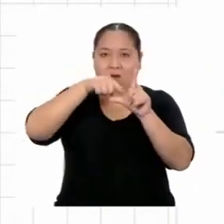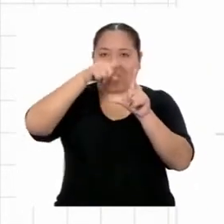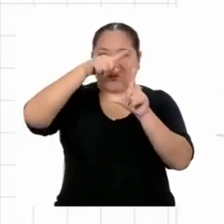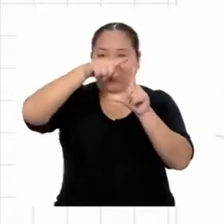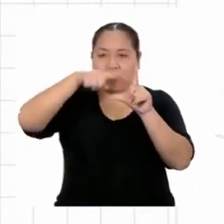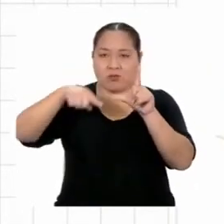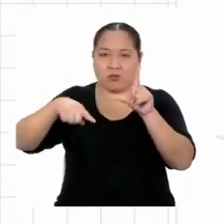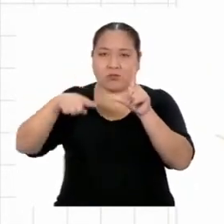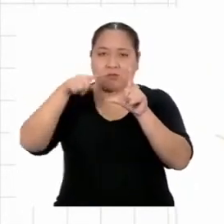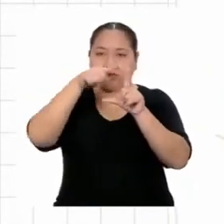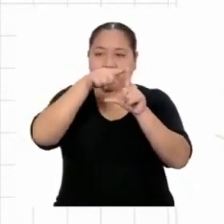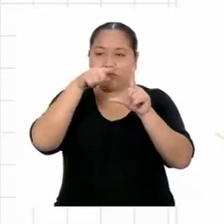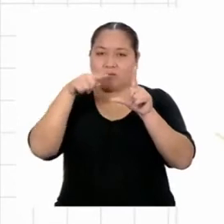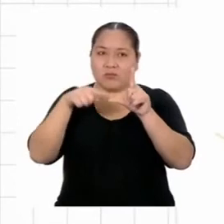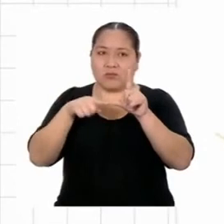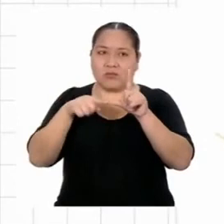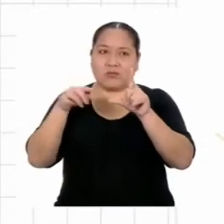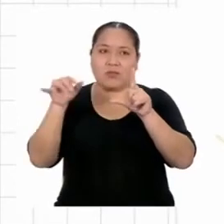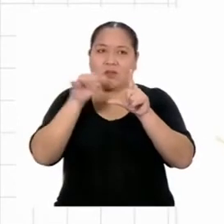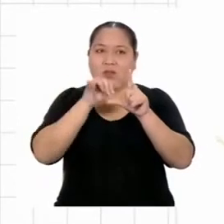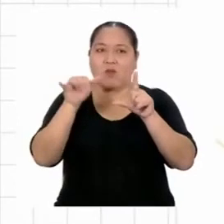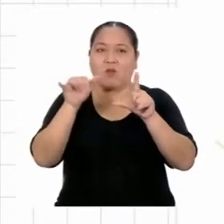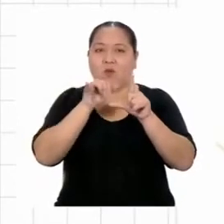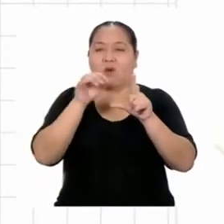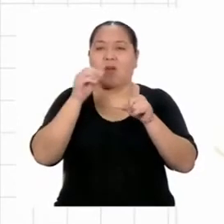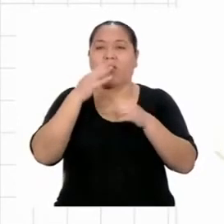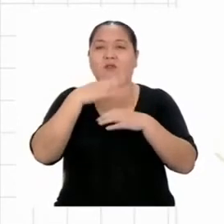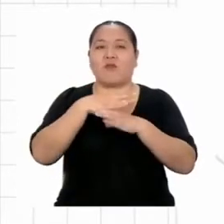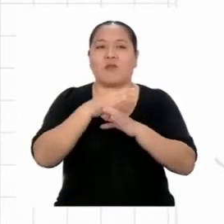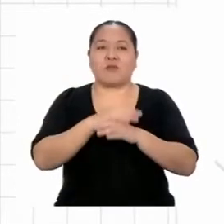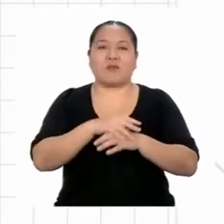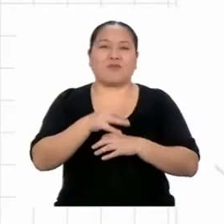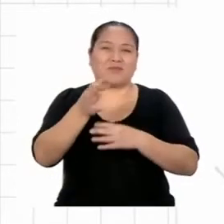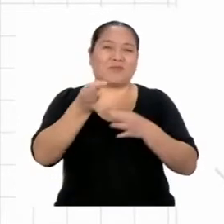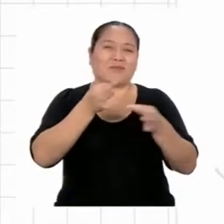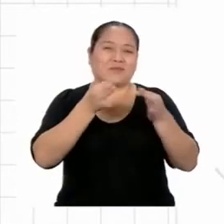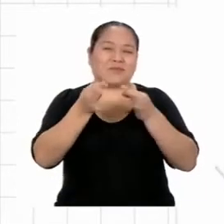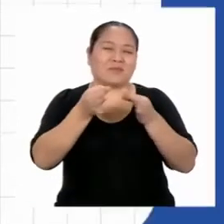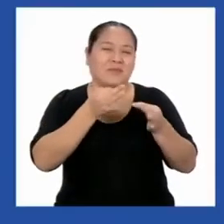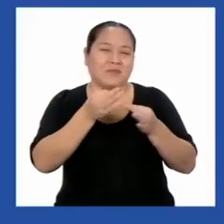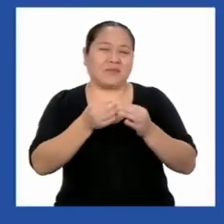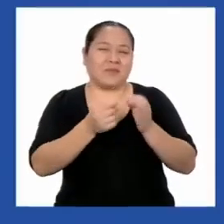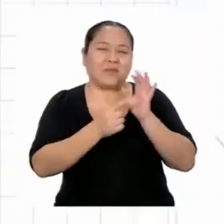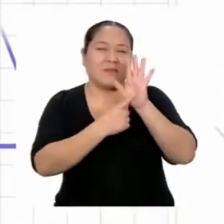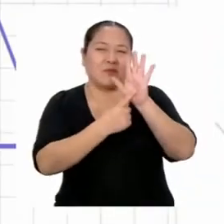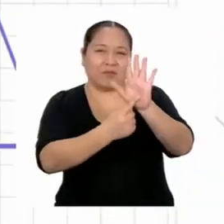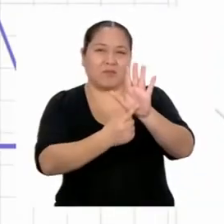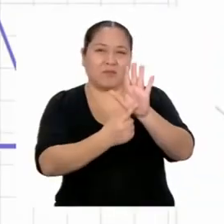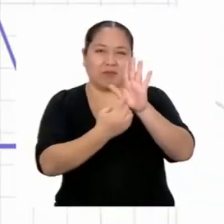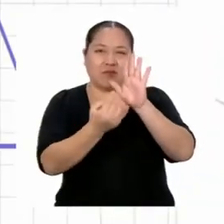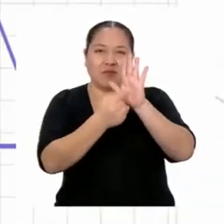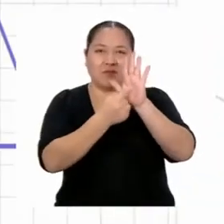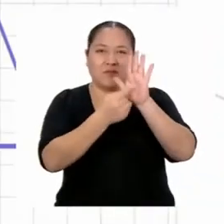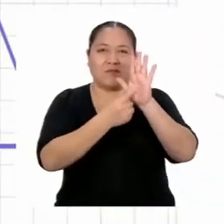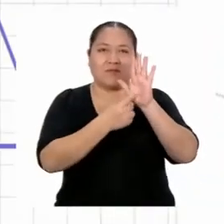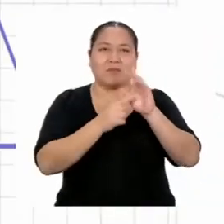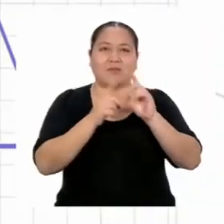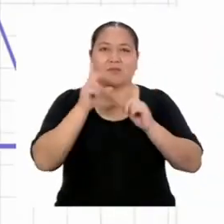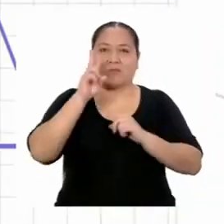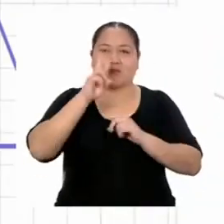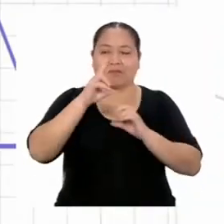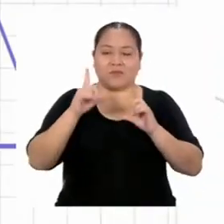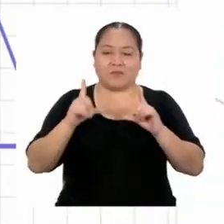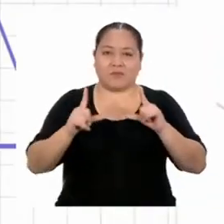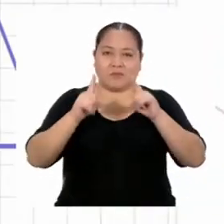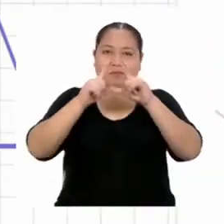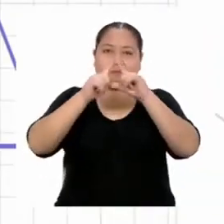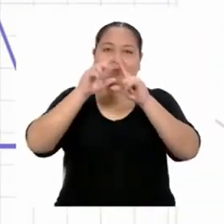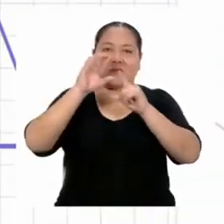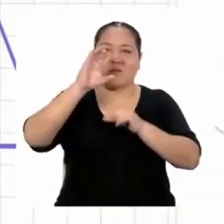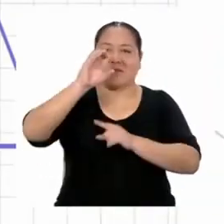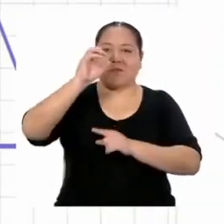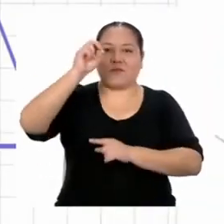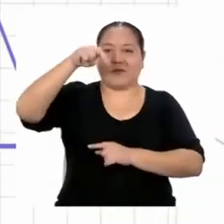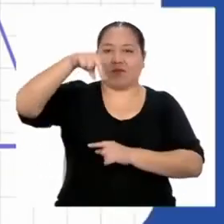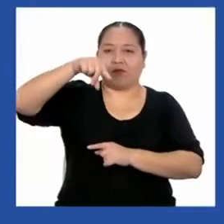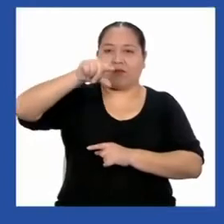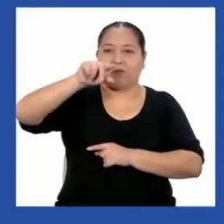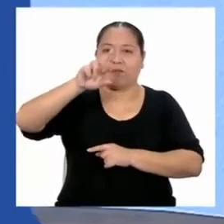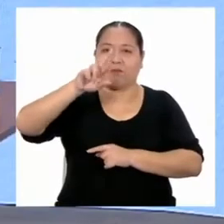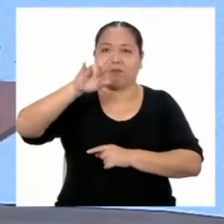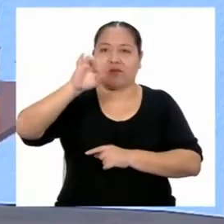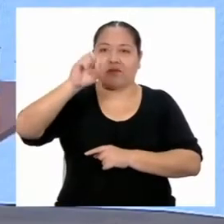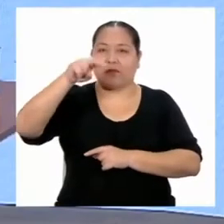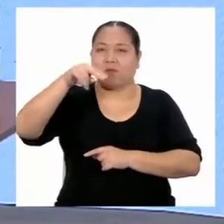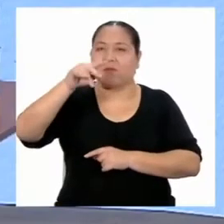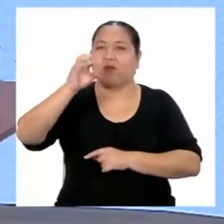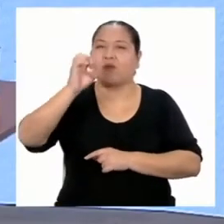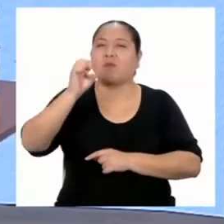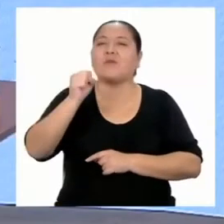respectivamente, de la misma medida. Mejor te lo explico con un ejemplo. Estos dos triángulos son congruentes. ¿Sabes por qué?